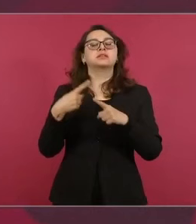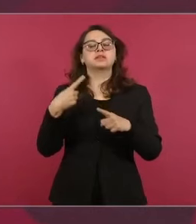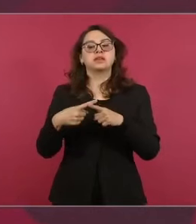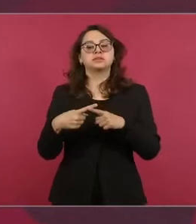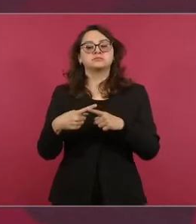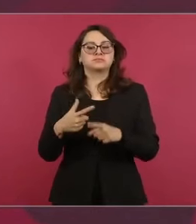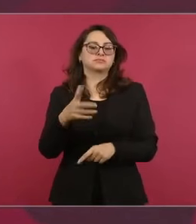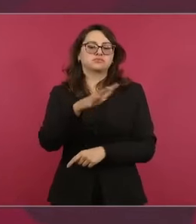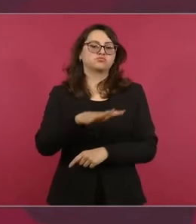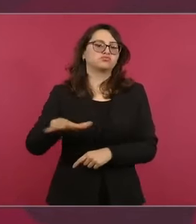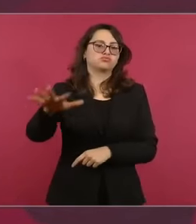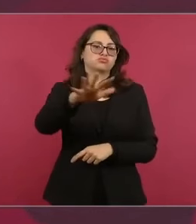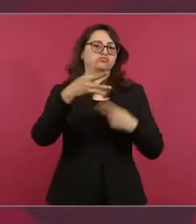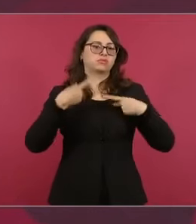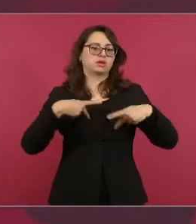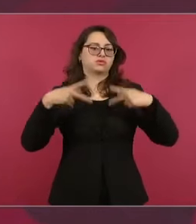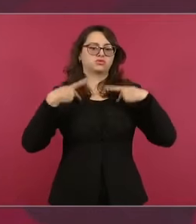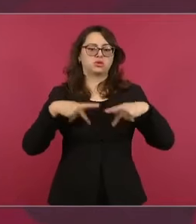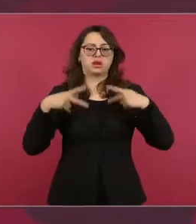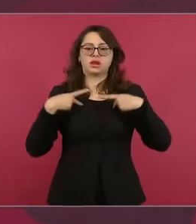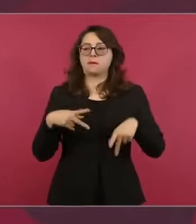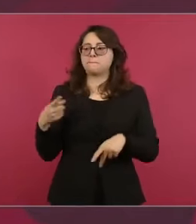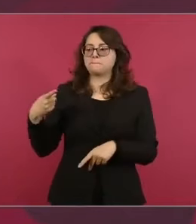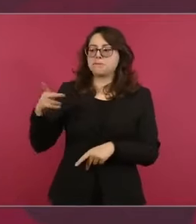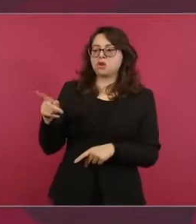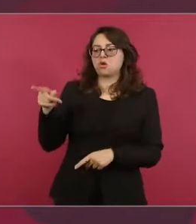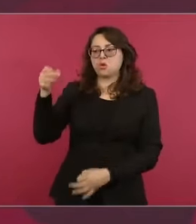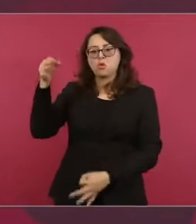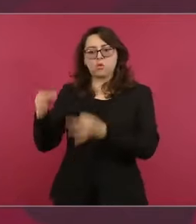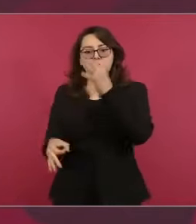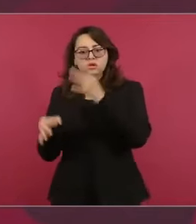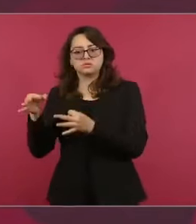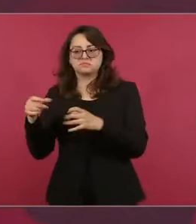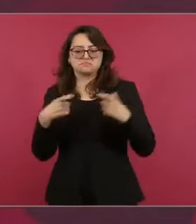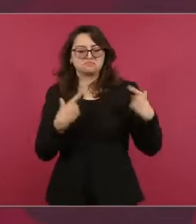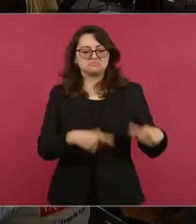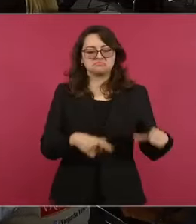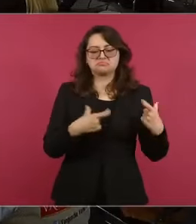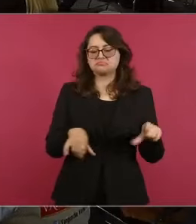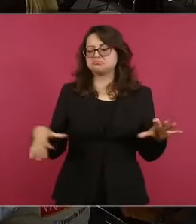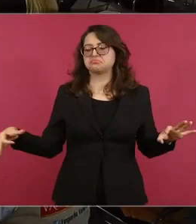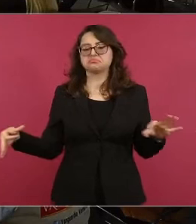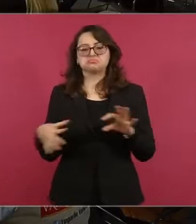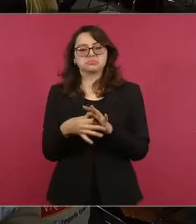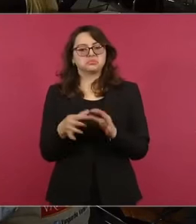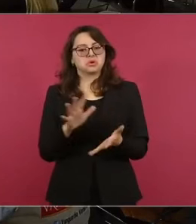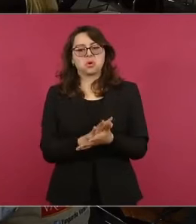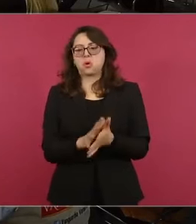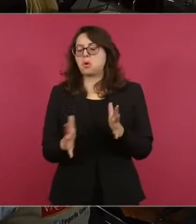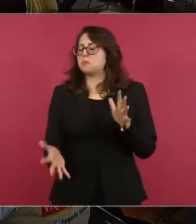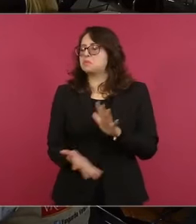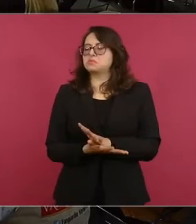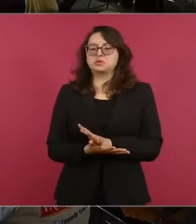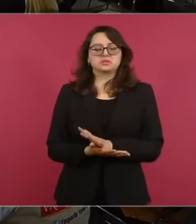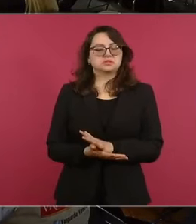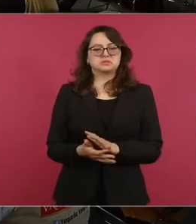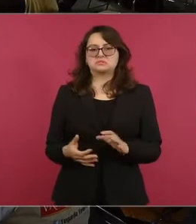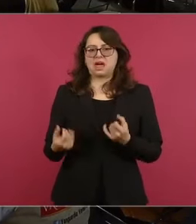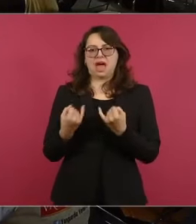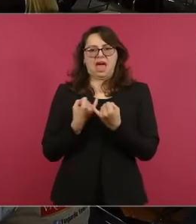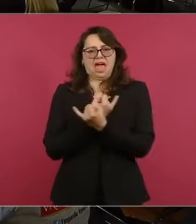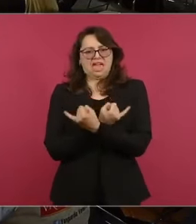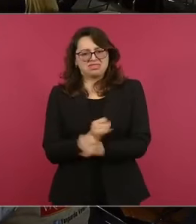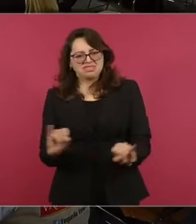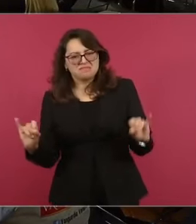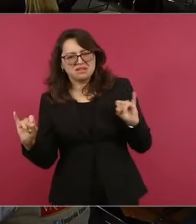oligarquía, completamente subordinados. ¿Quiénes son los que los defienden? A